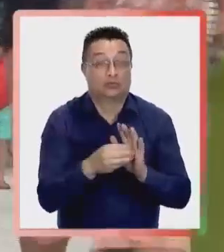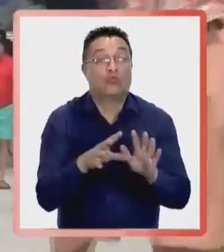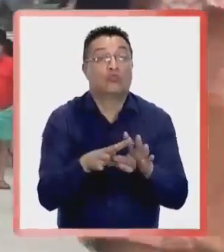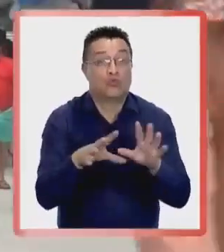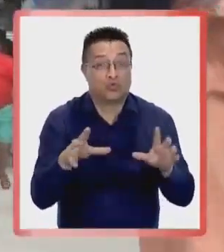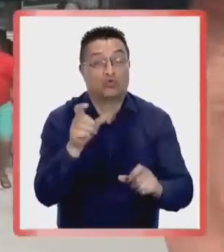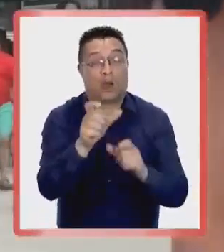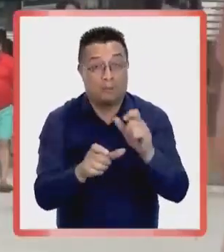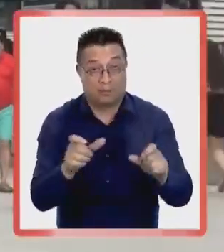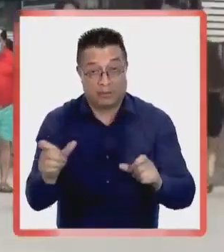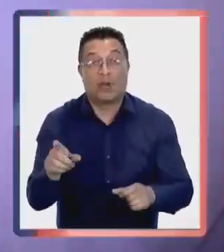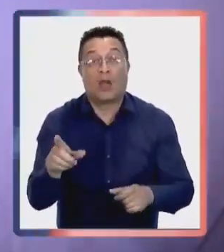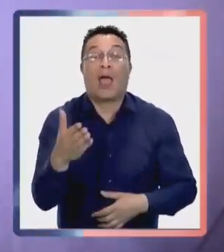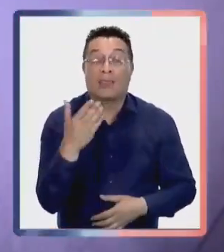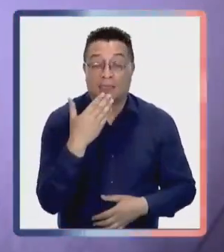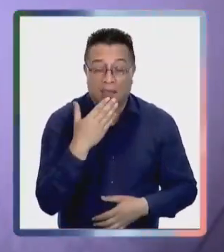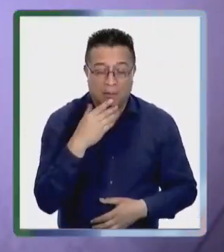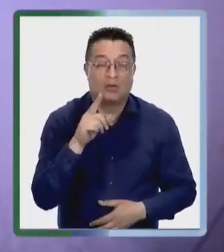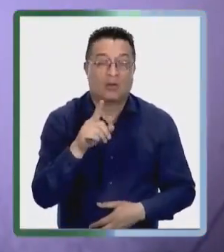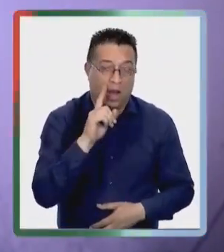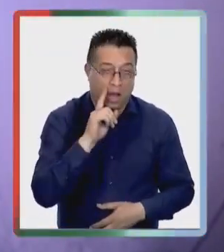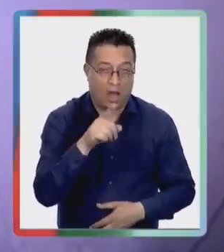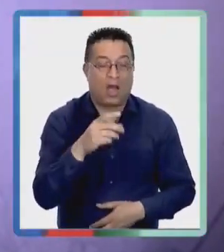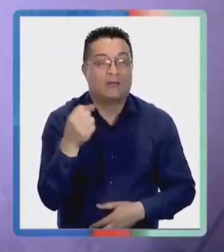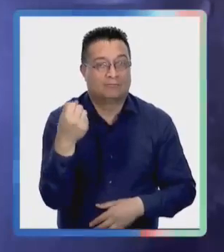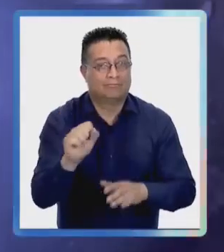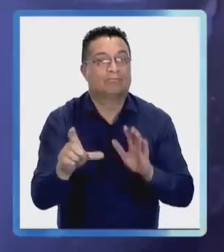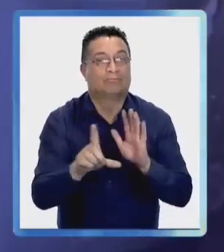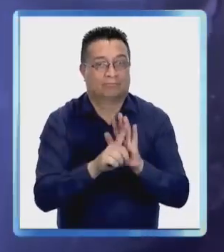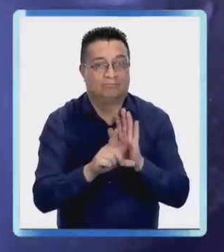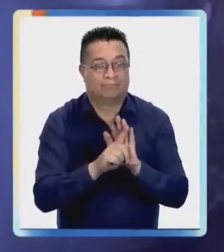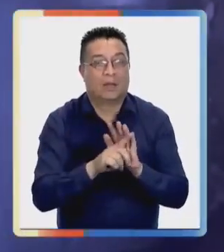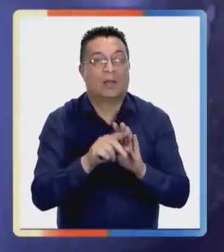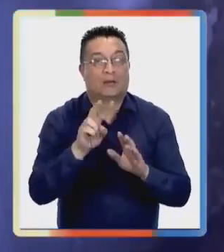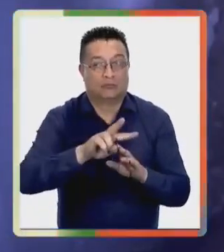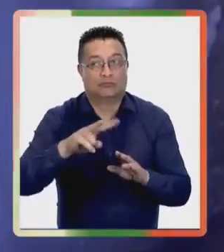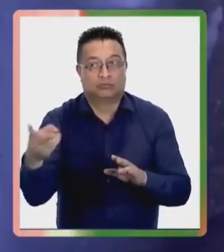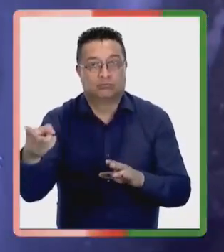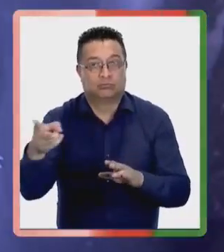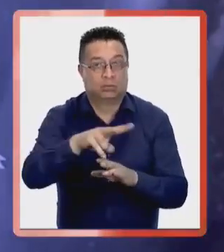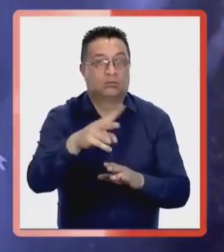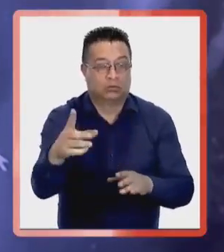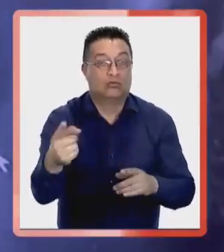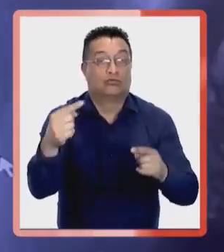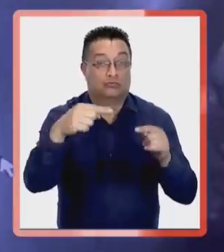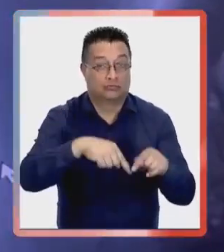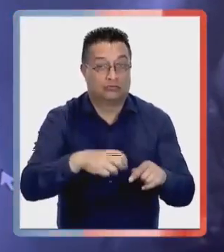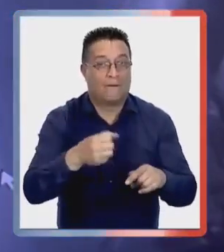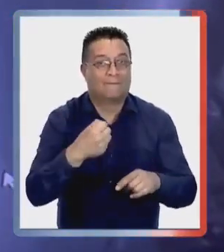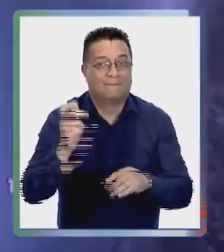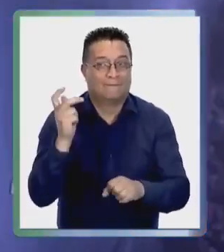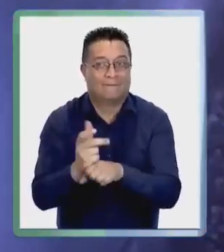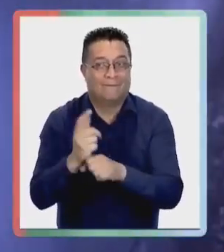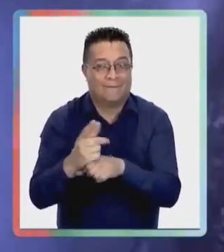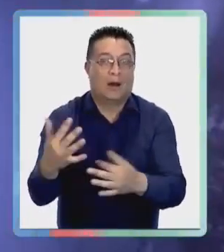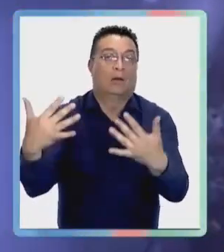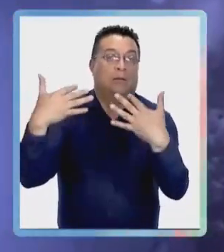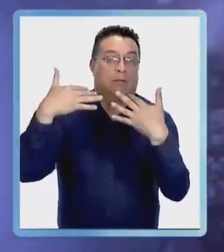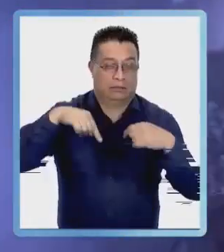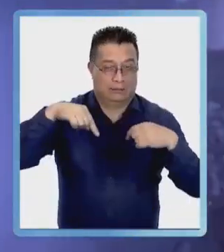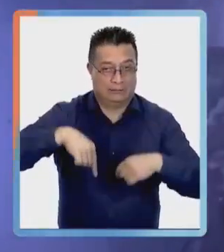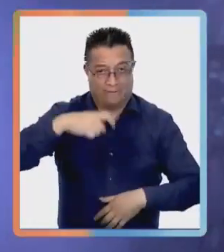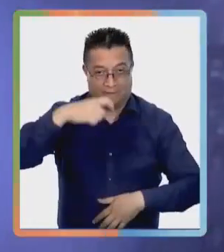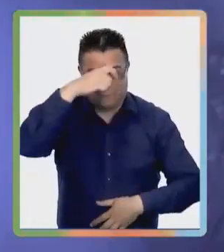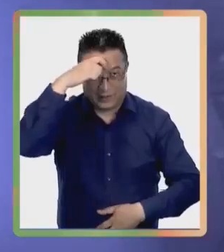número importante de personas, también lo hace a la delincuencia, que se traslada de zona y llegan a hacer sus fechorías a esta zona